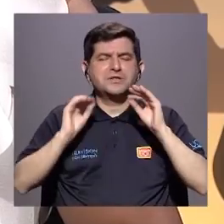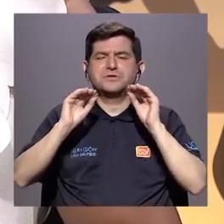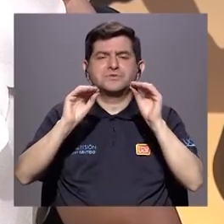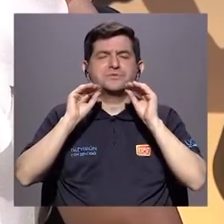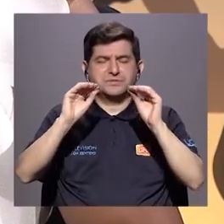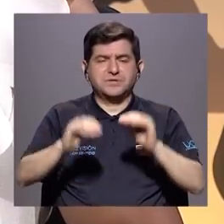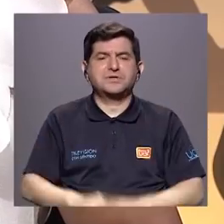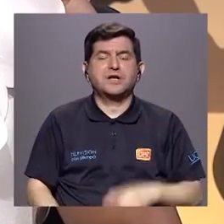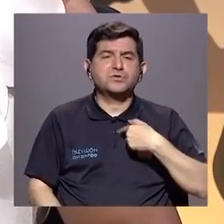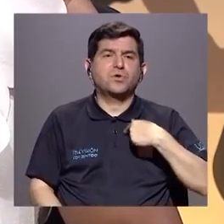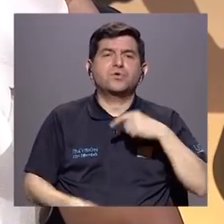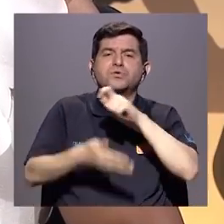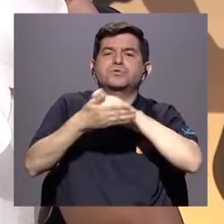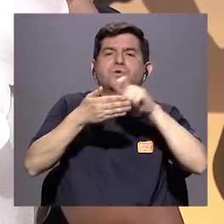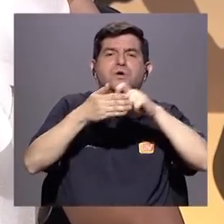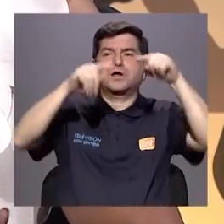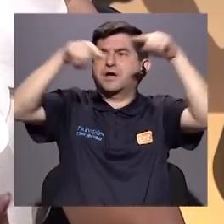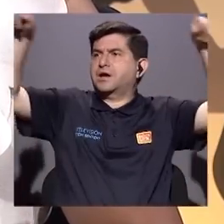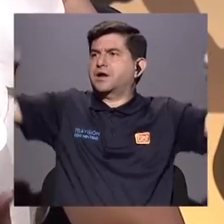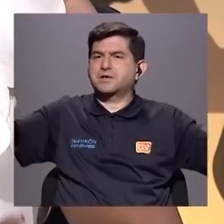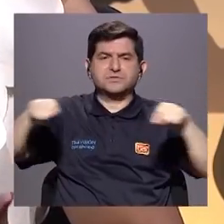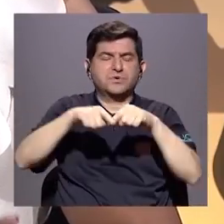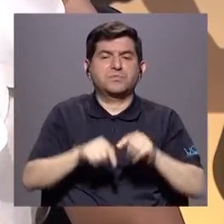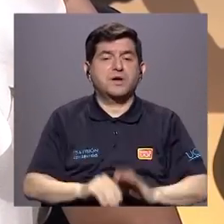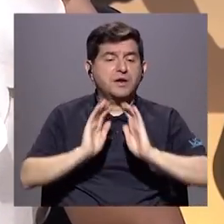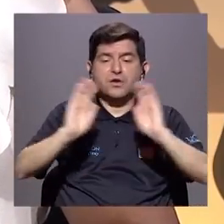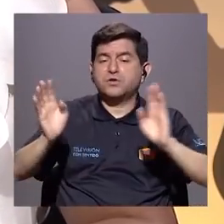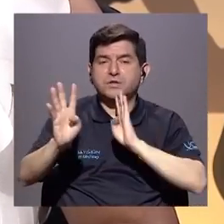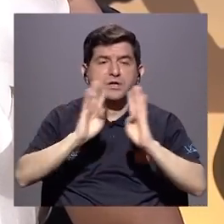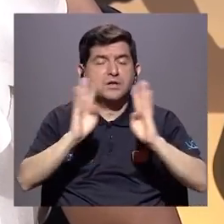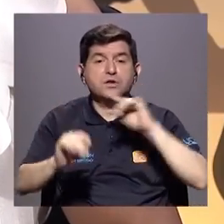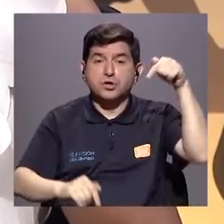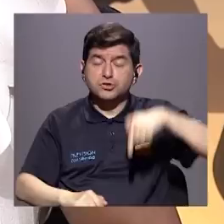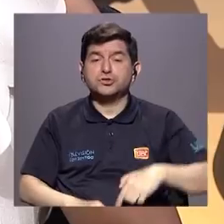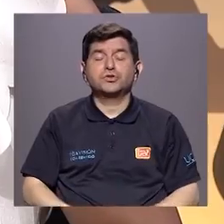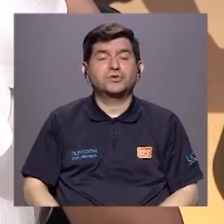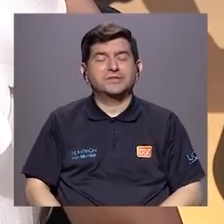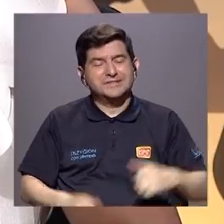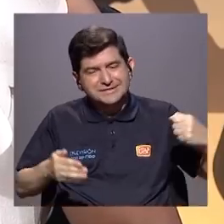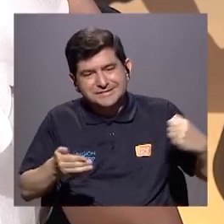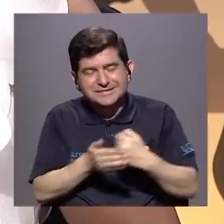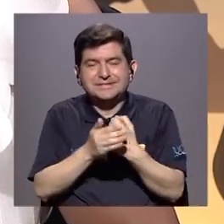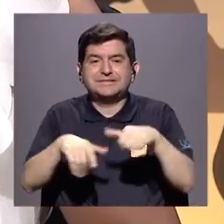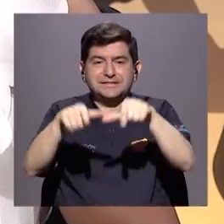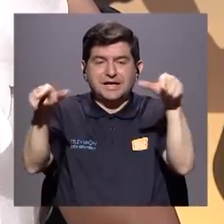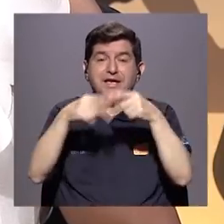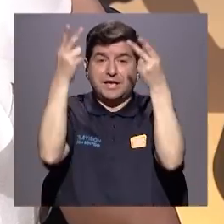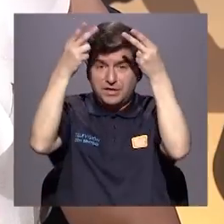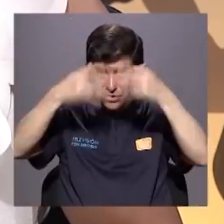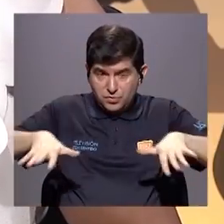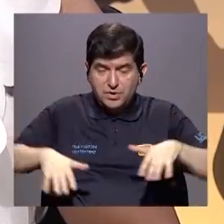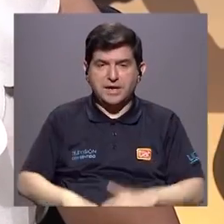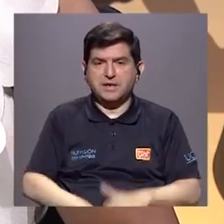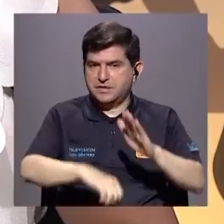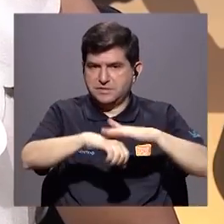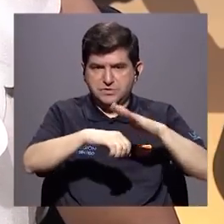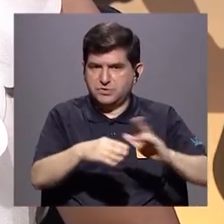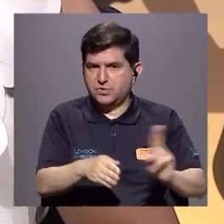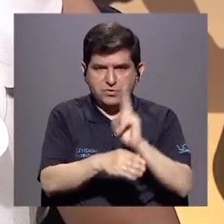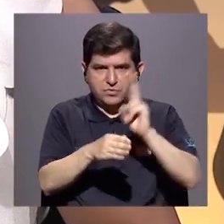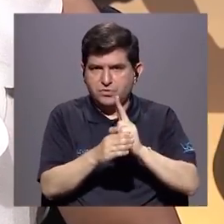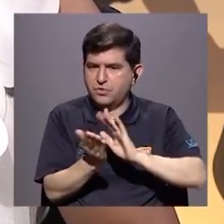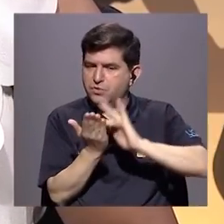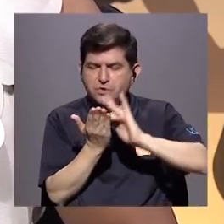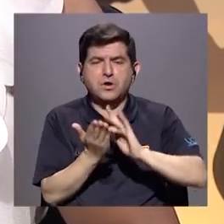si estoy dando la clase y rayando el pizarrón, los chiquillos están conversando y están hoy lamentablemente en los sitios virtuales. Aunque no nos permitan